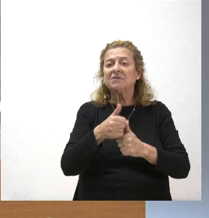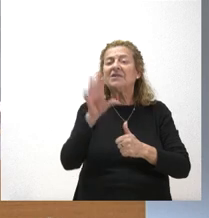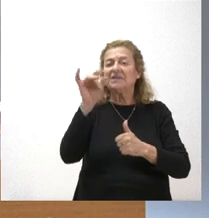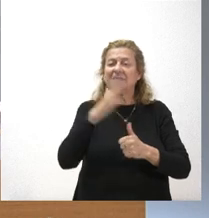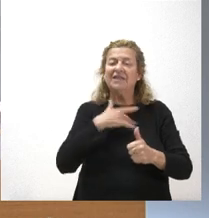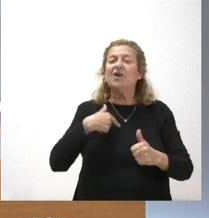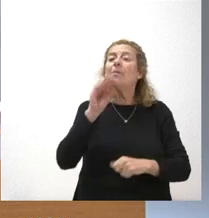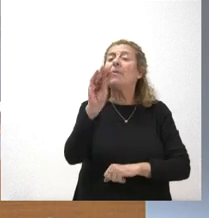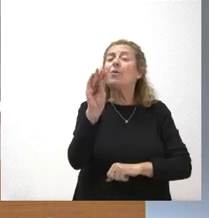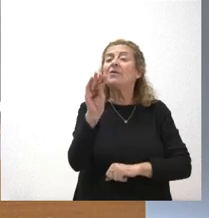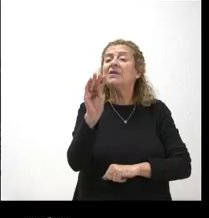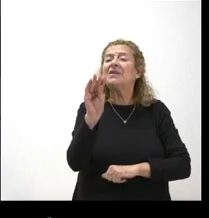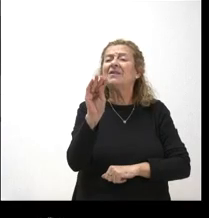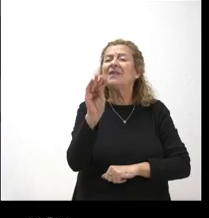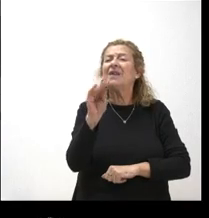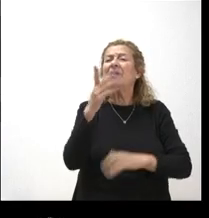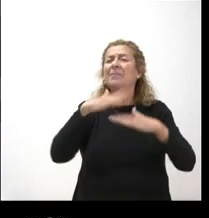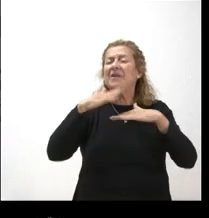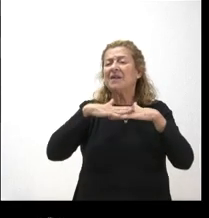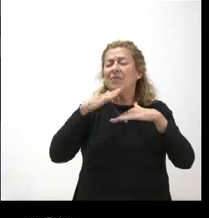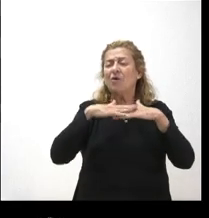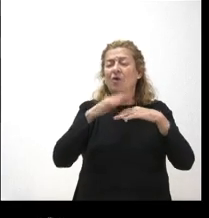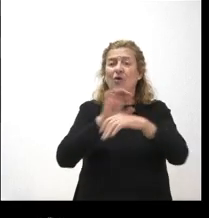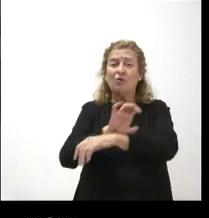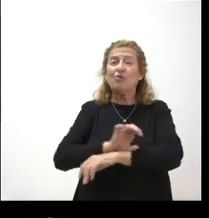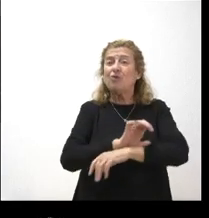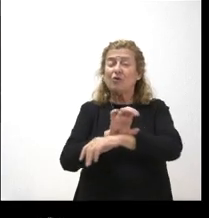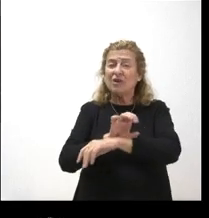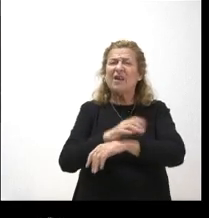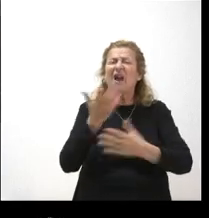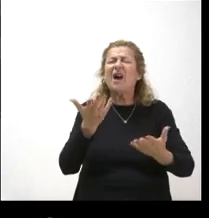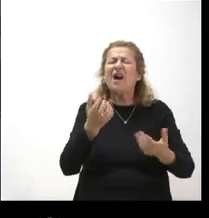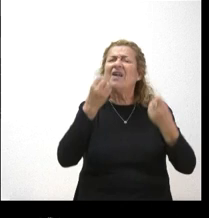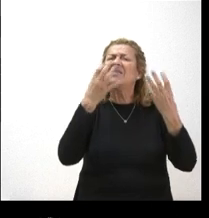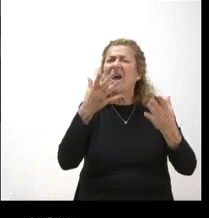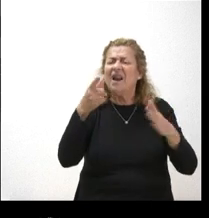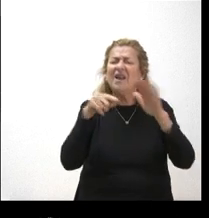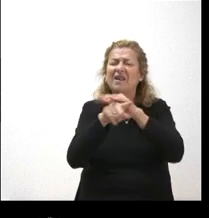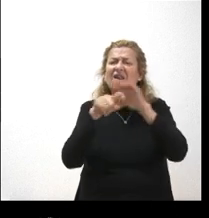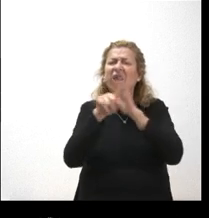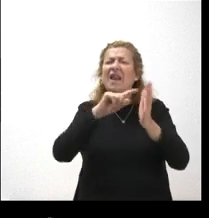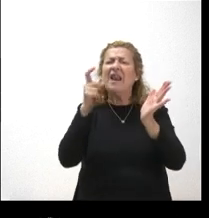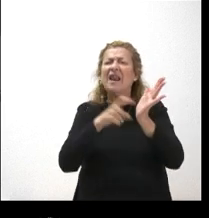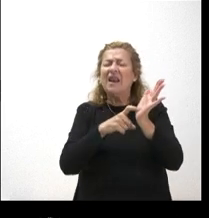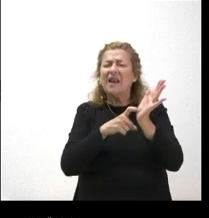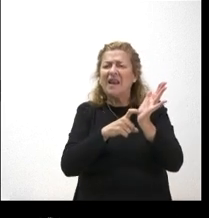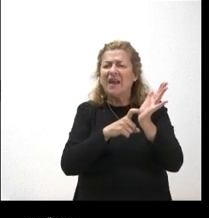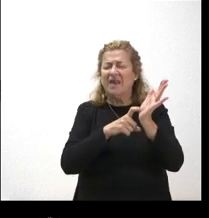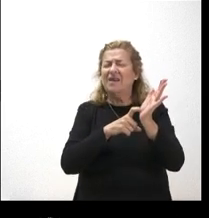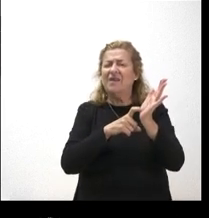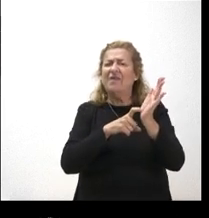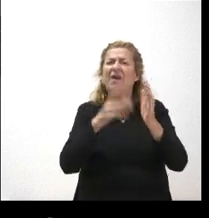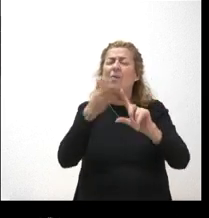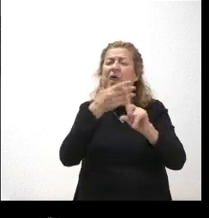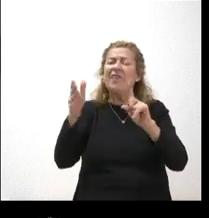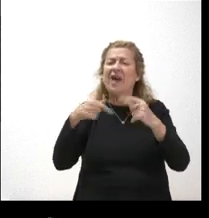le quería preguntar a los dos bueno, a la consejera ¿cómo va esa tramitación de la ley de violencia intrafamiliar que